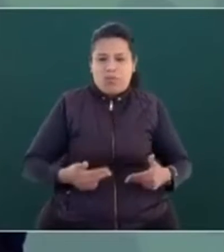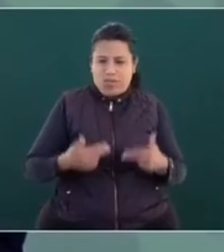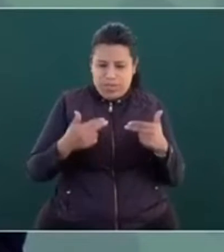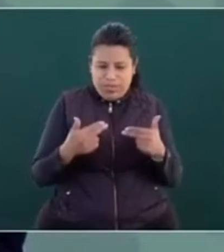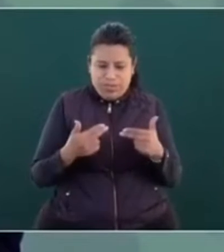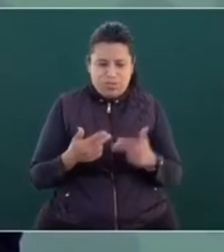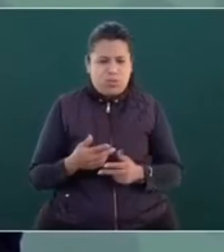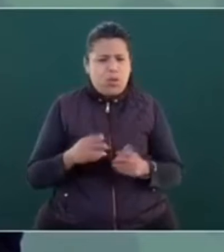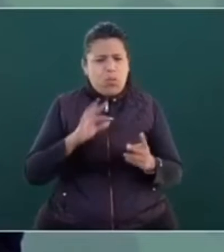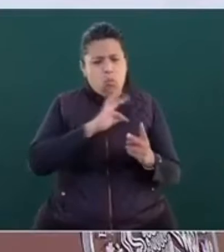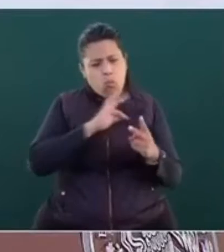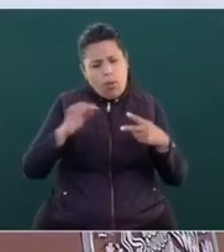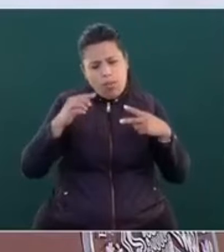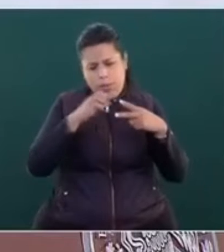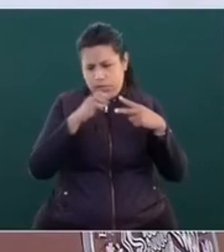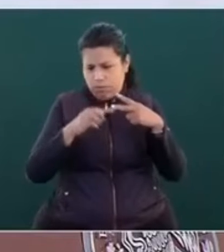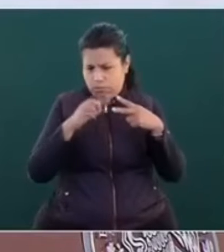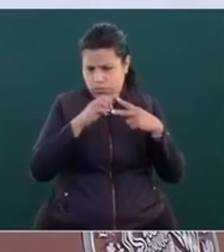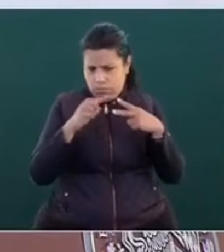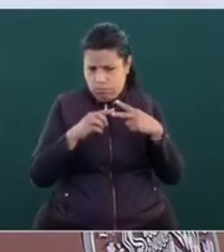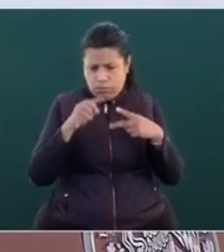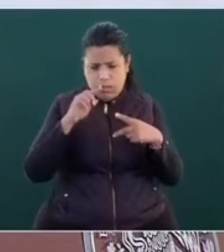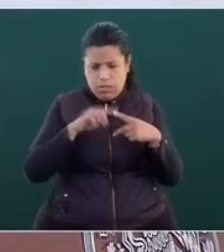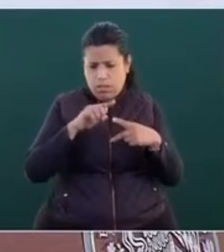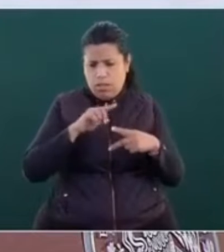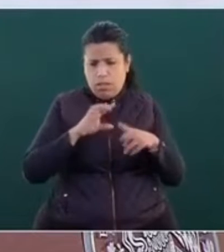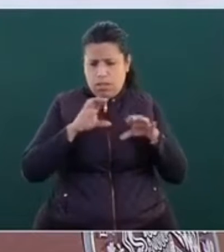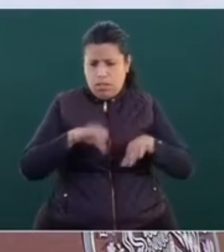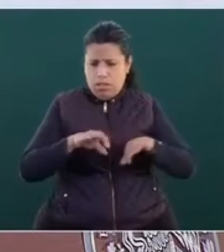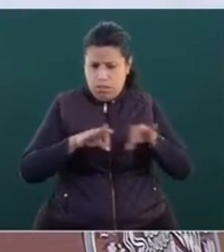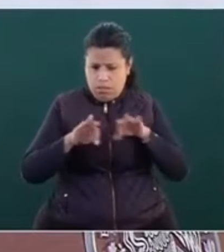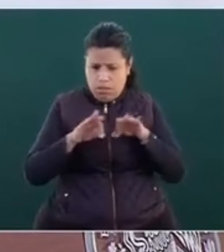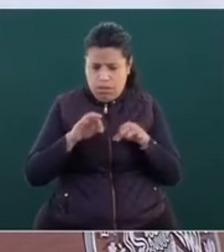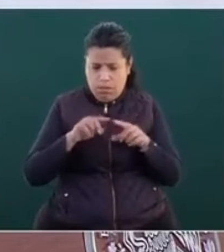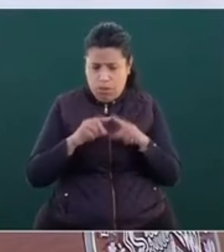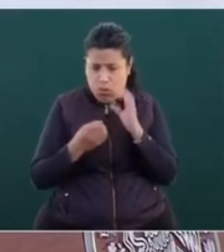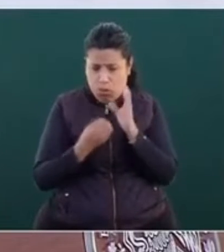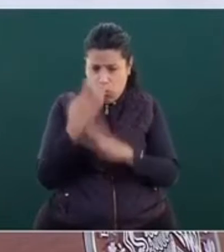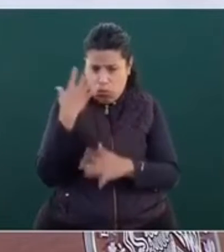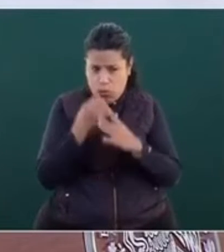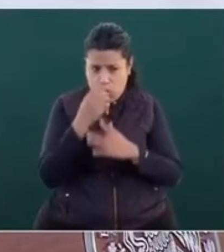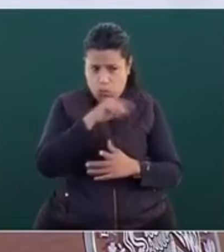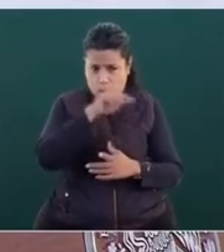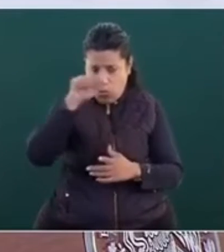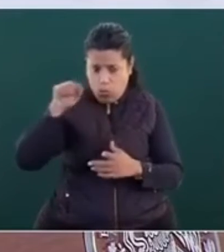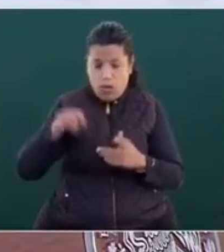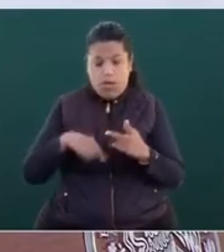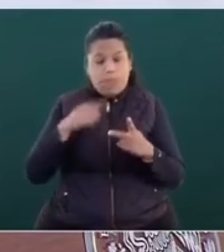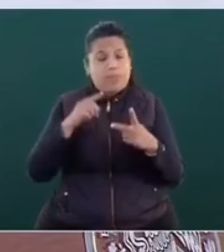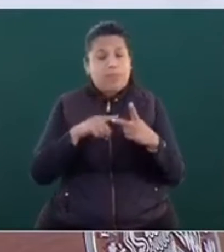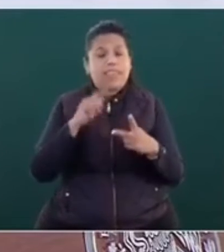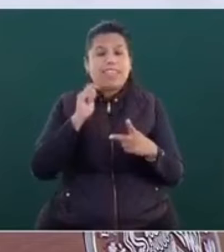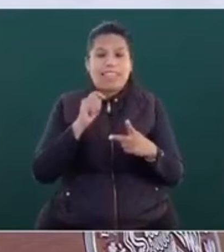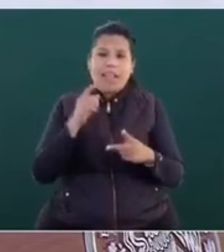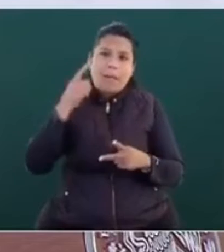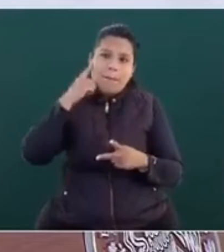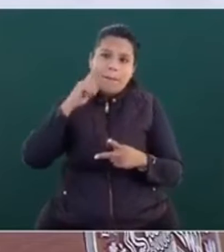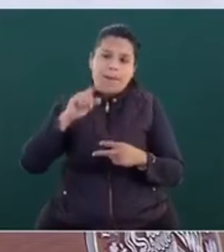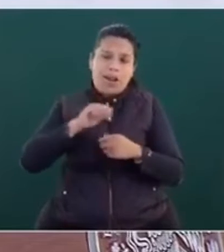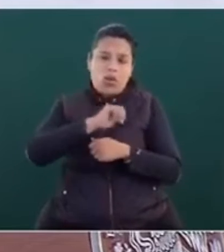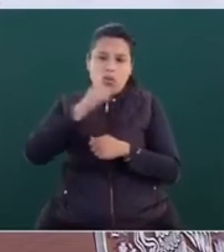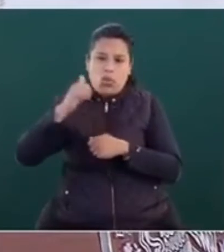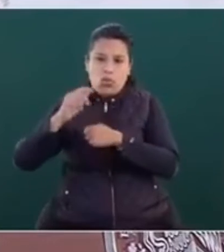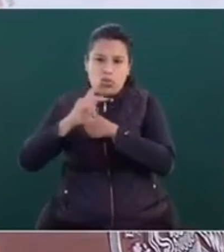lo voy a decir también,